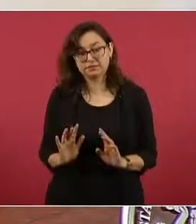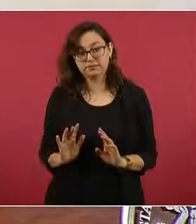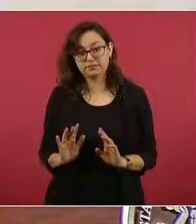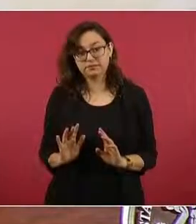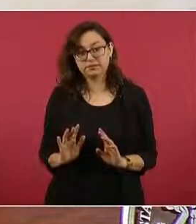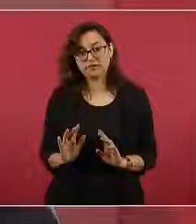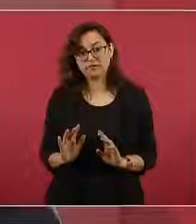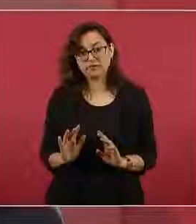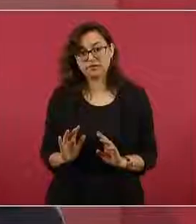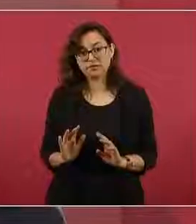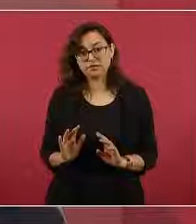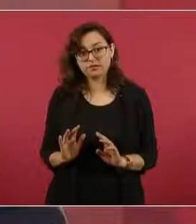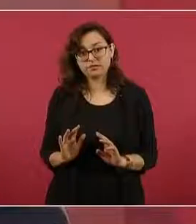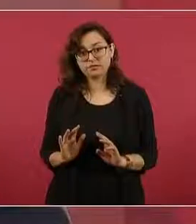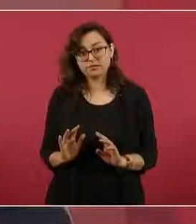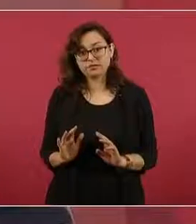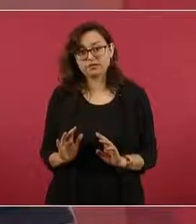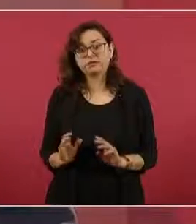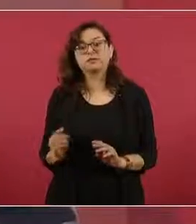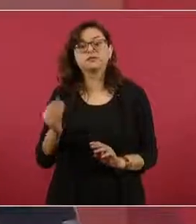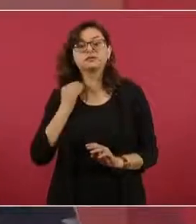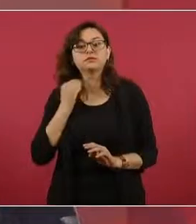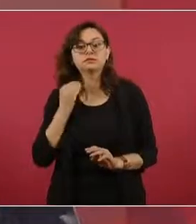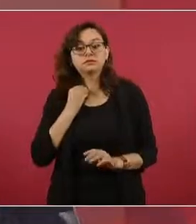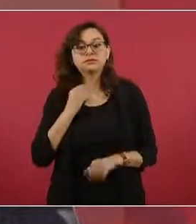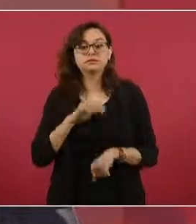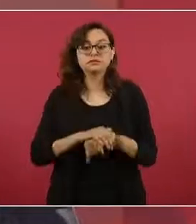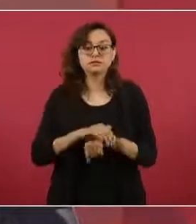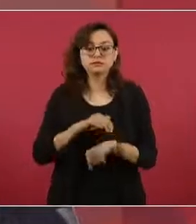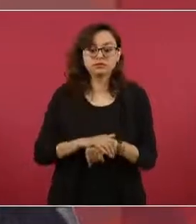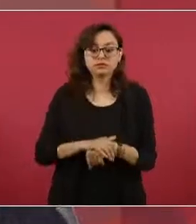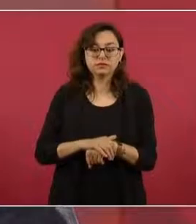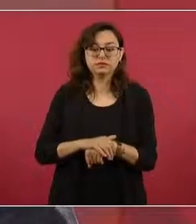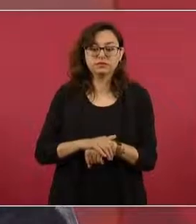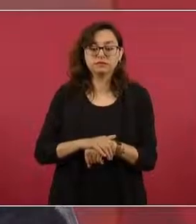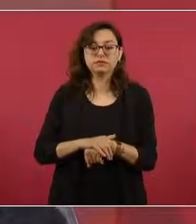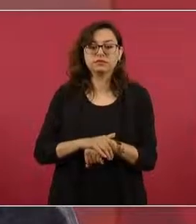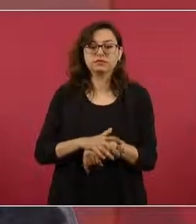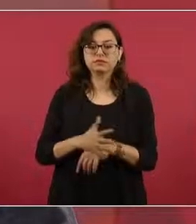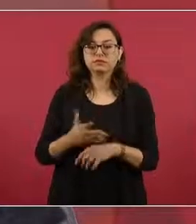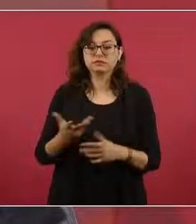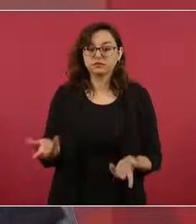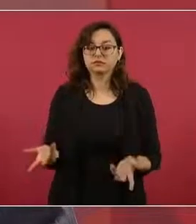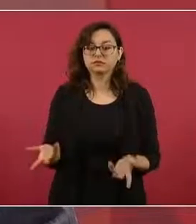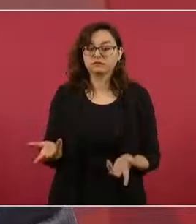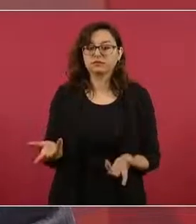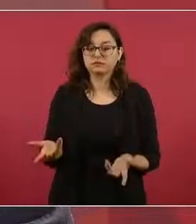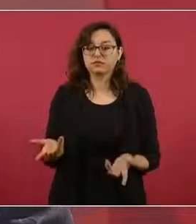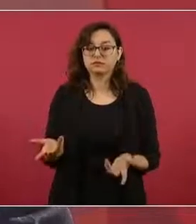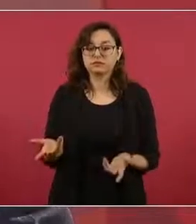abogados, amigos, podría